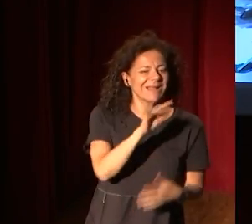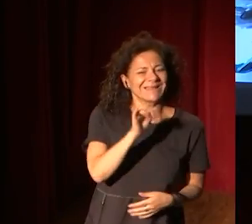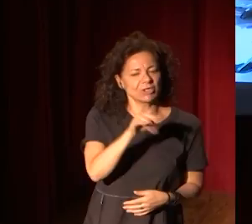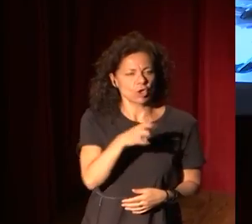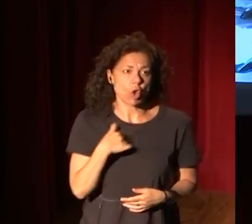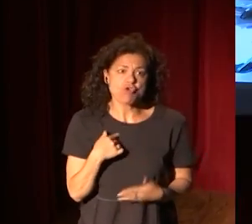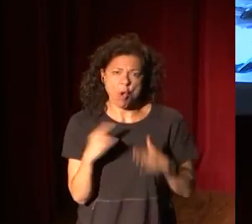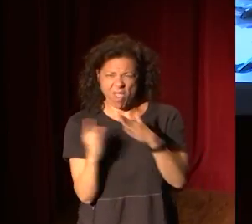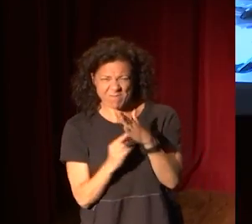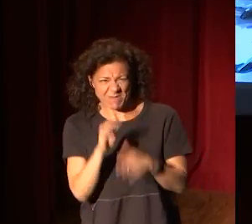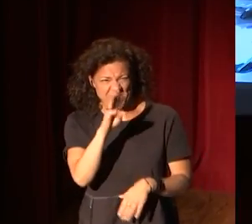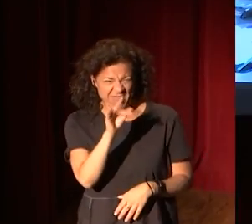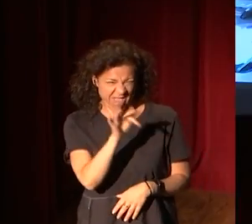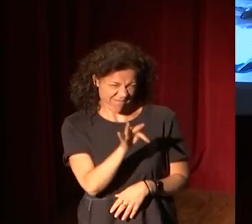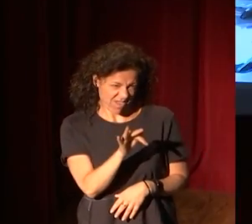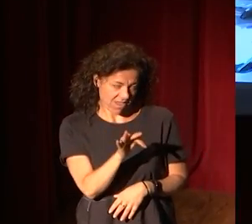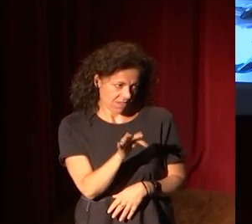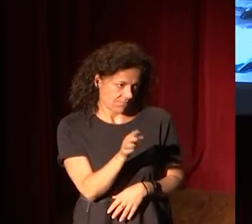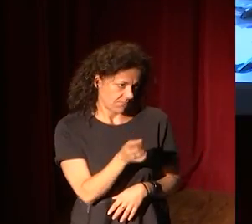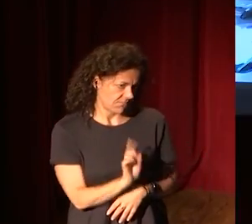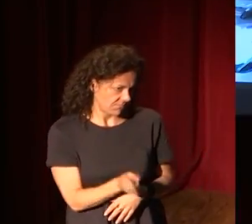imprimir yo un PDF, ¿esto qué es?